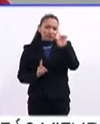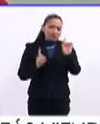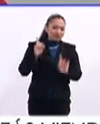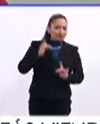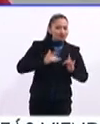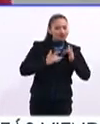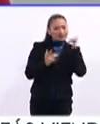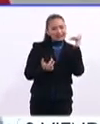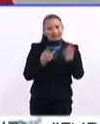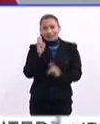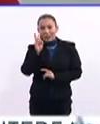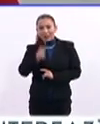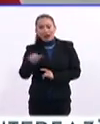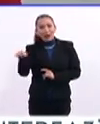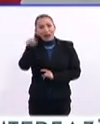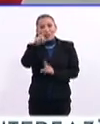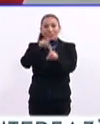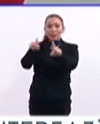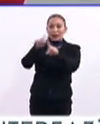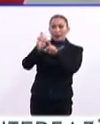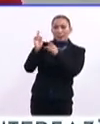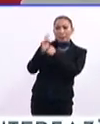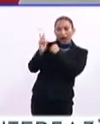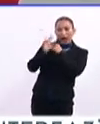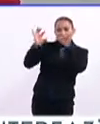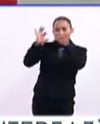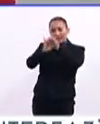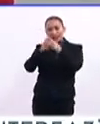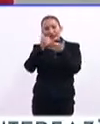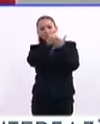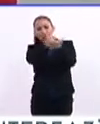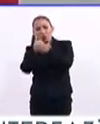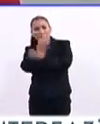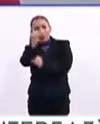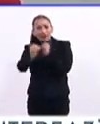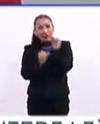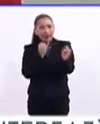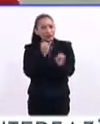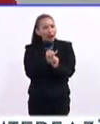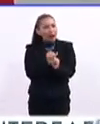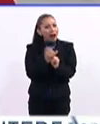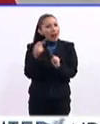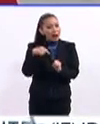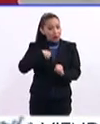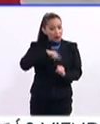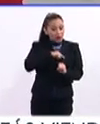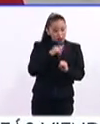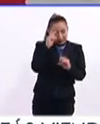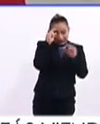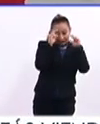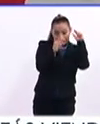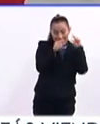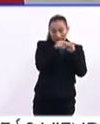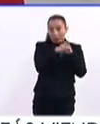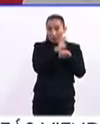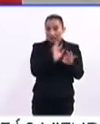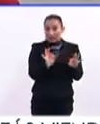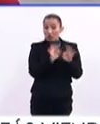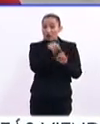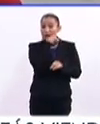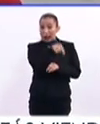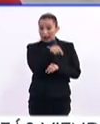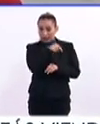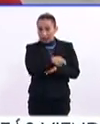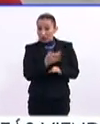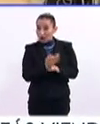La puesta en duda del multilateralismo y la cooperación internacional hacen que la tarea intelectual sea hoy más importante y